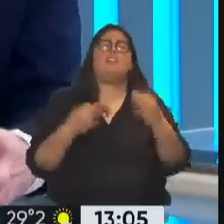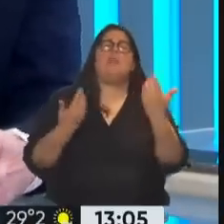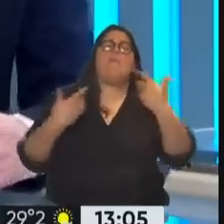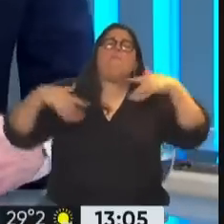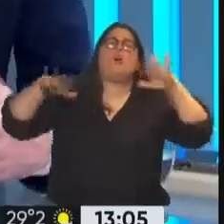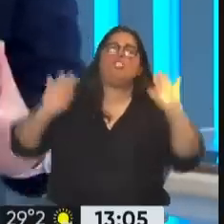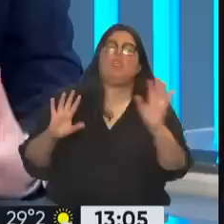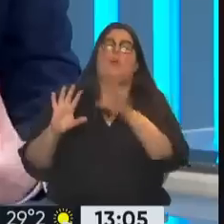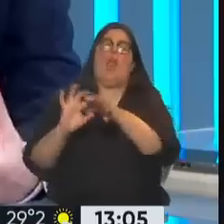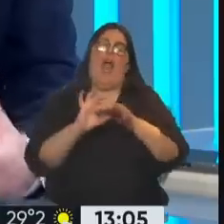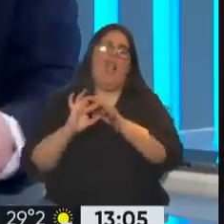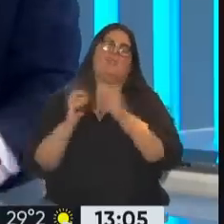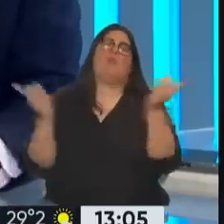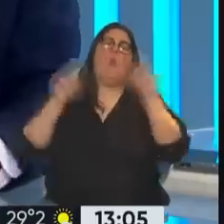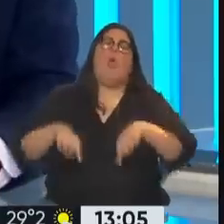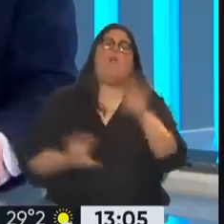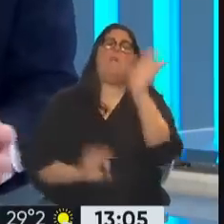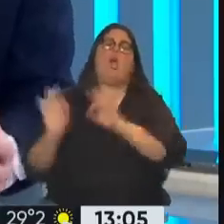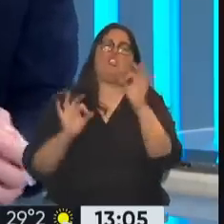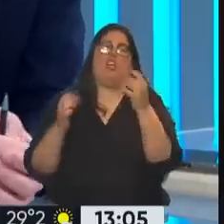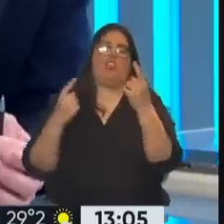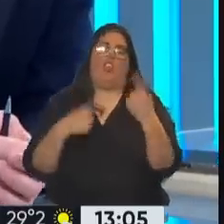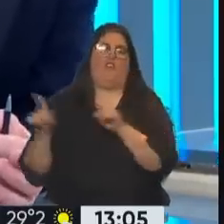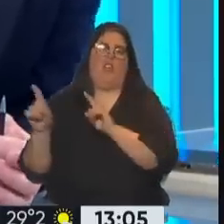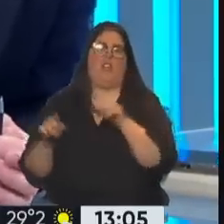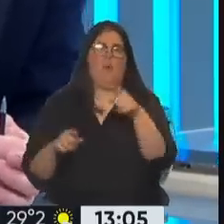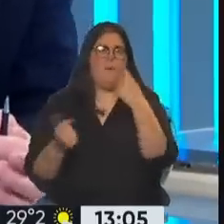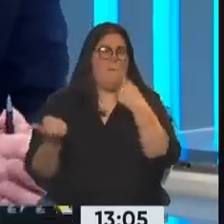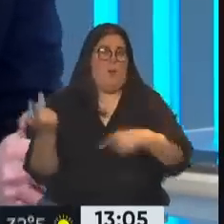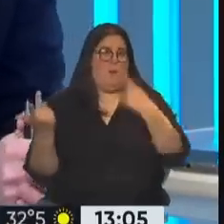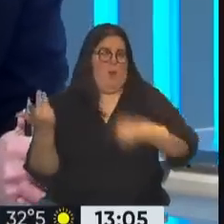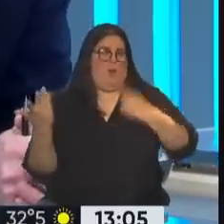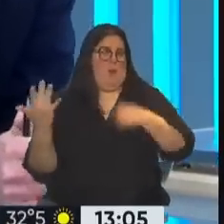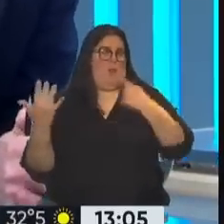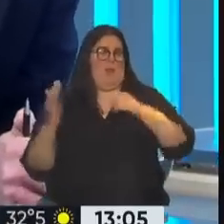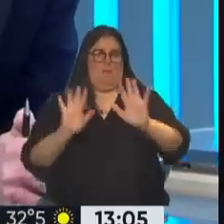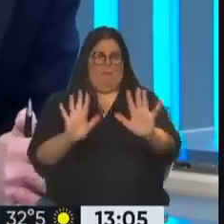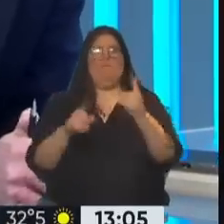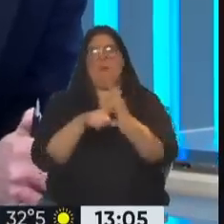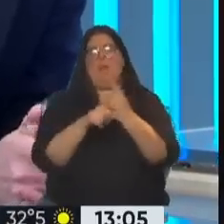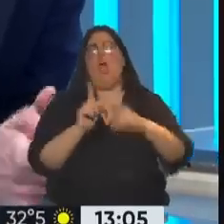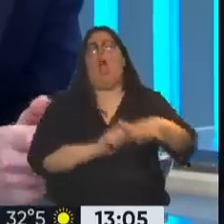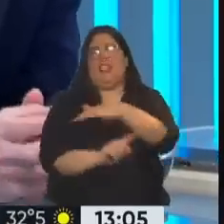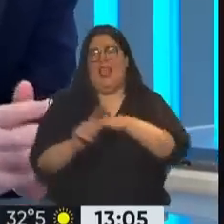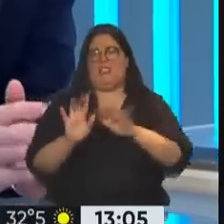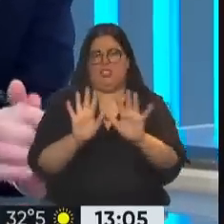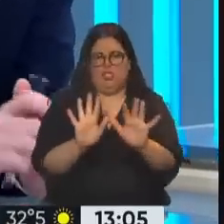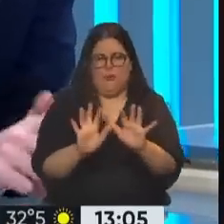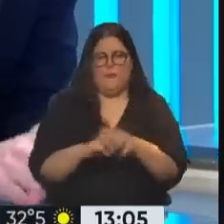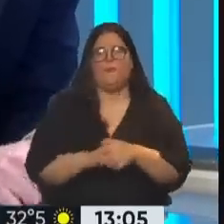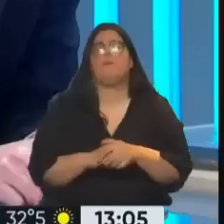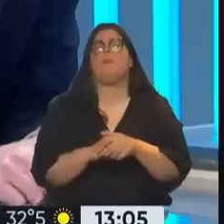alianzas para la reconstrucción de un proyecto alternativo. Tú me has hecho muchas preguntas, primero pongamos en contexto. Ecuador parece